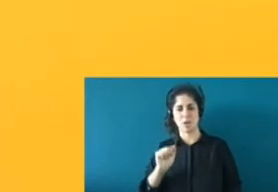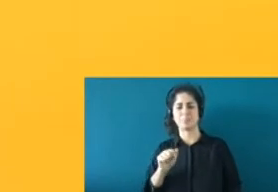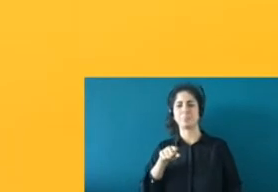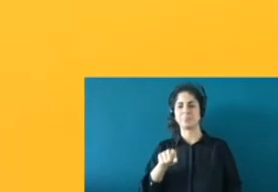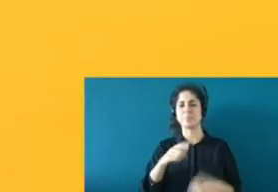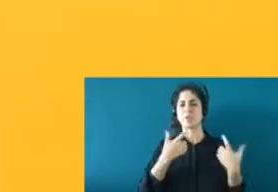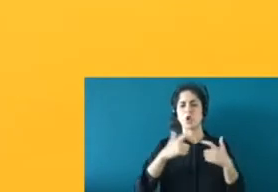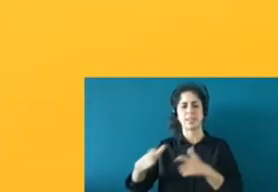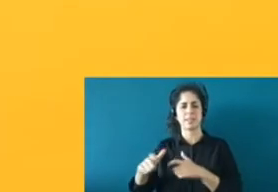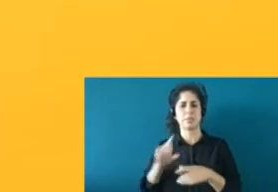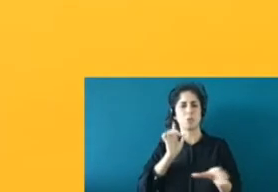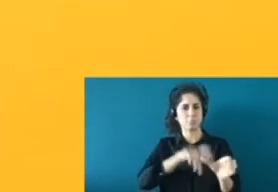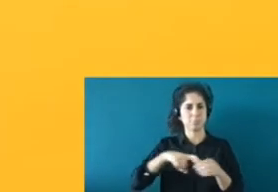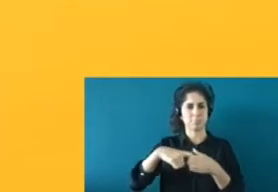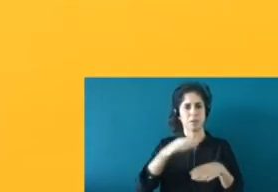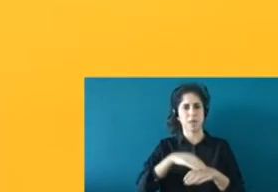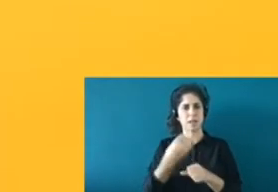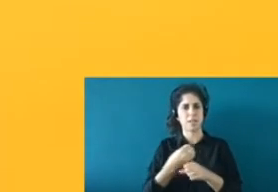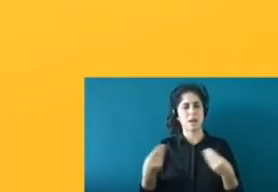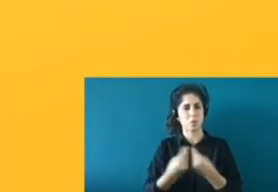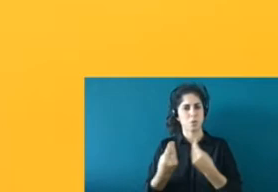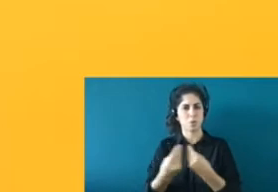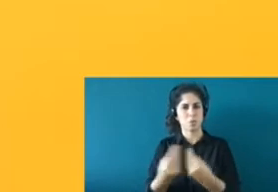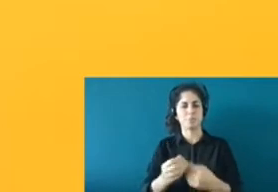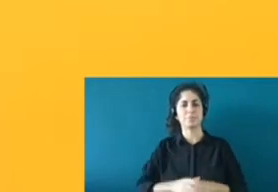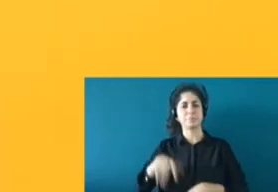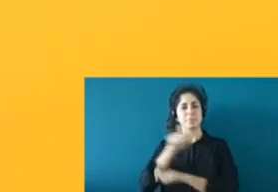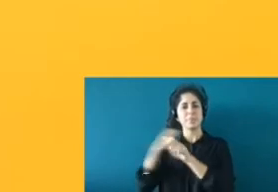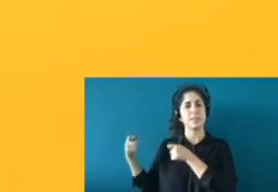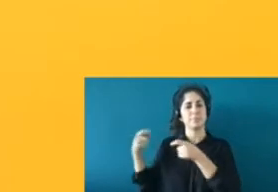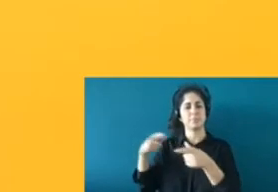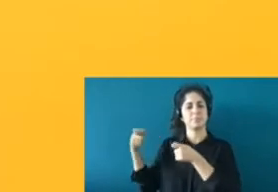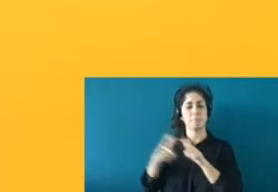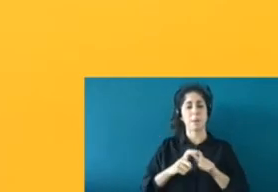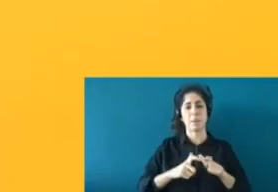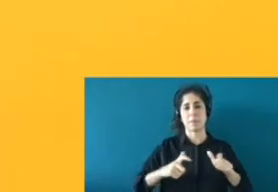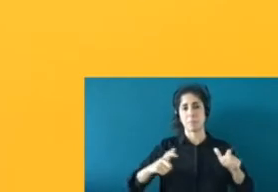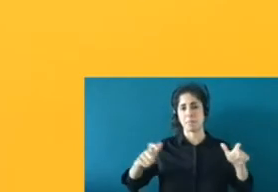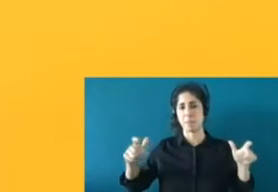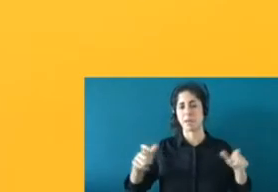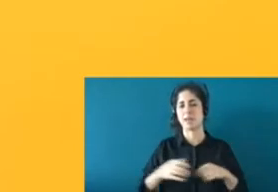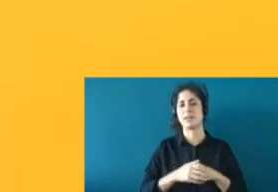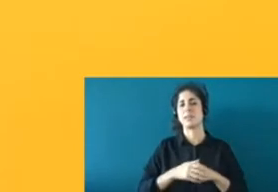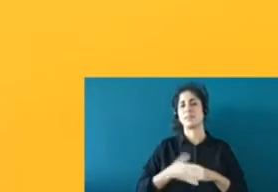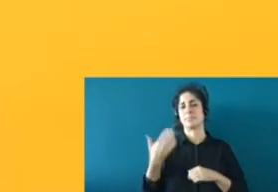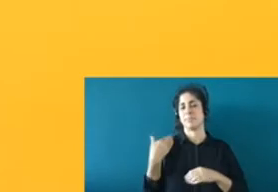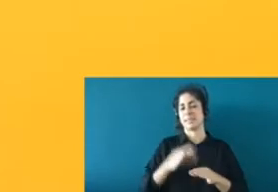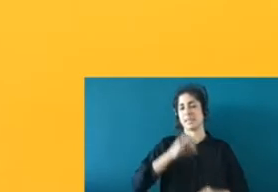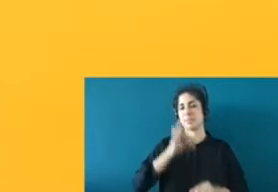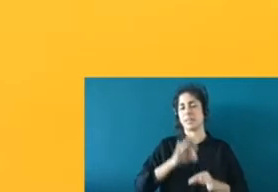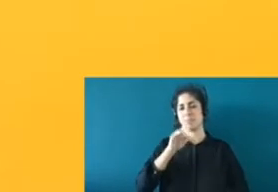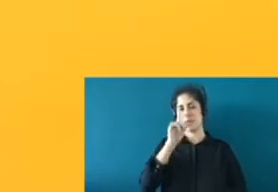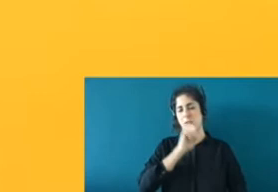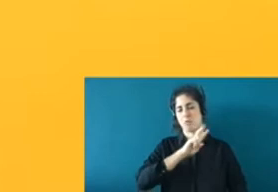Tras el repunte de la llegada de personas migrantes a nuestras costas en septiembre de 2020, Redwan empieza a